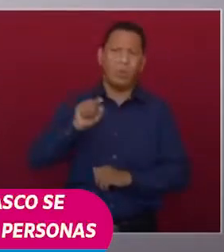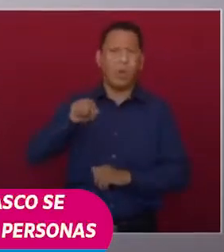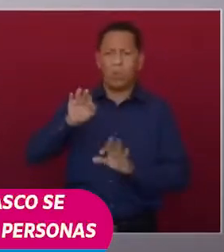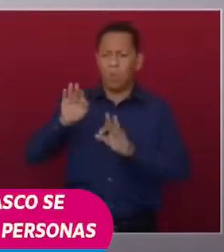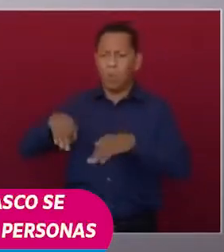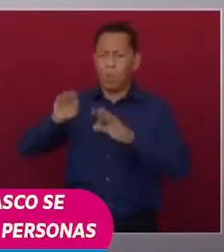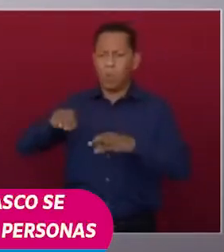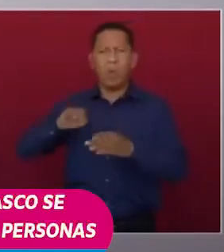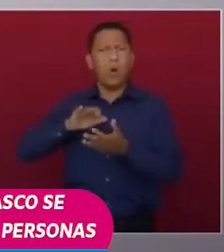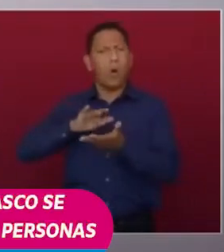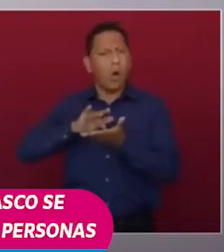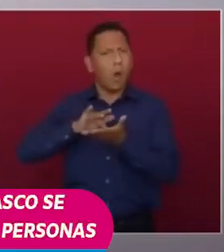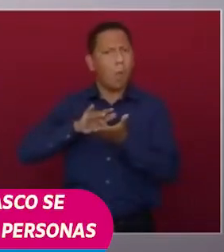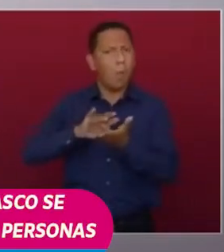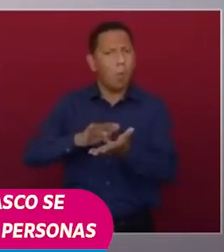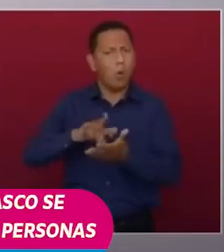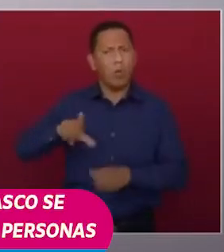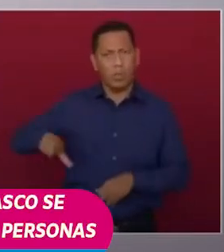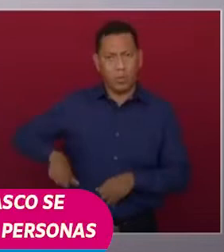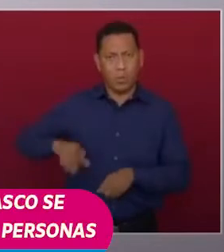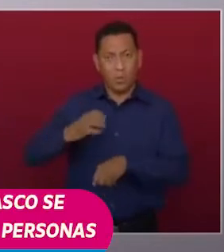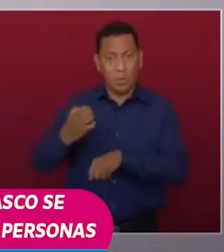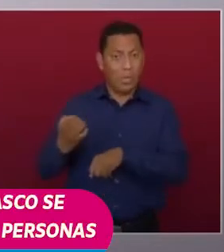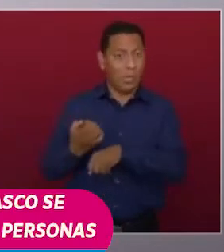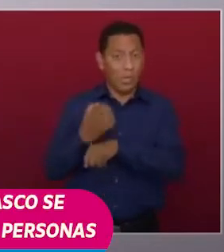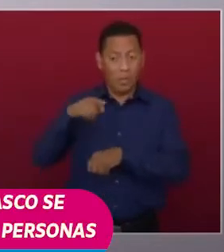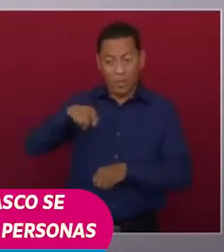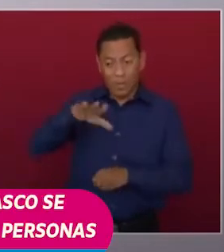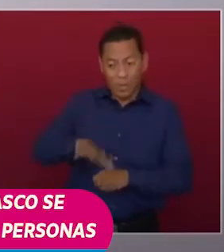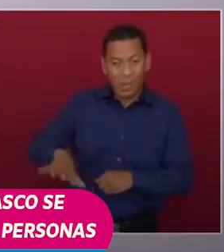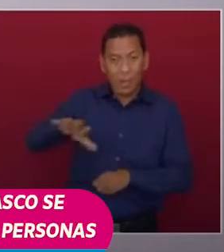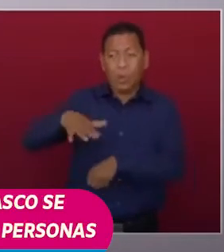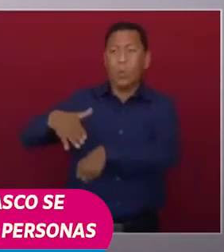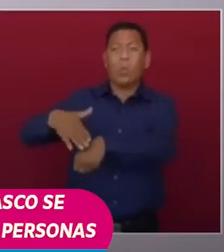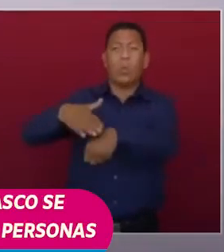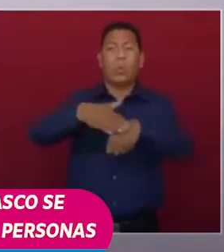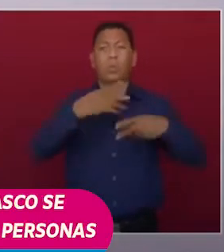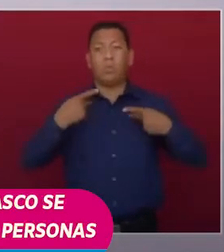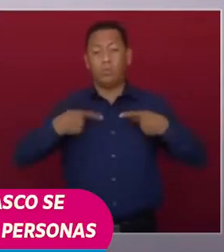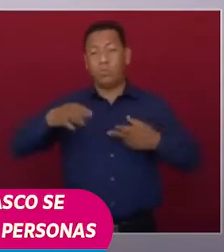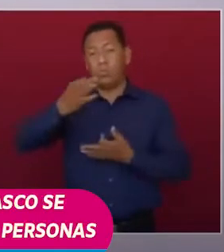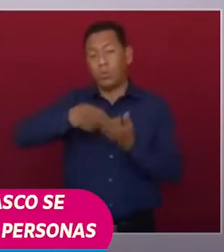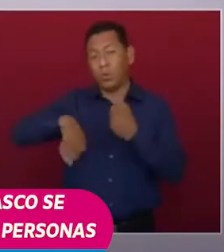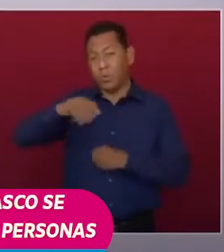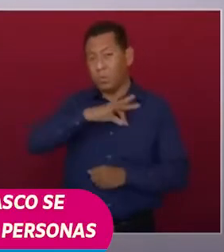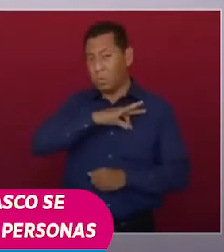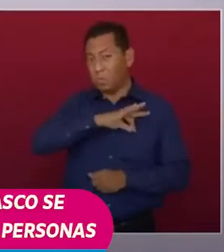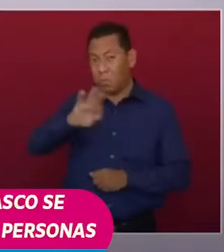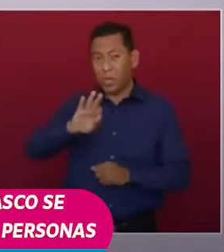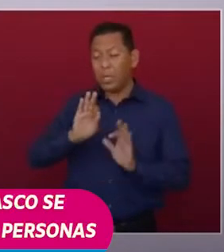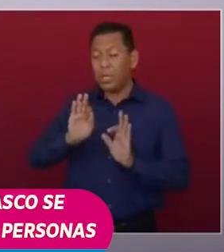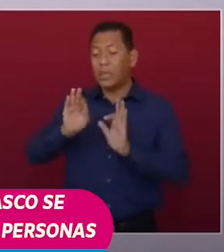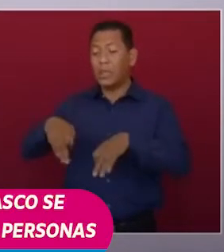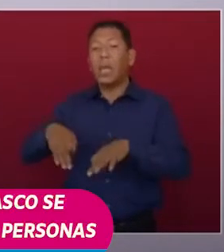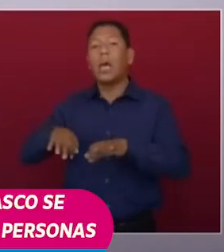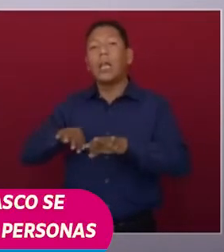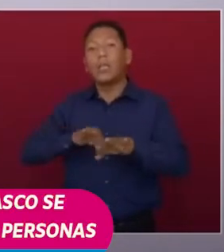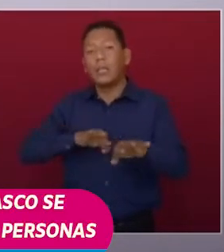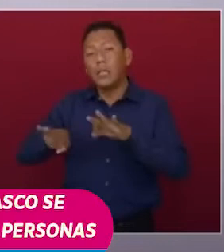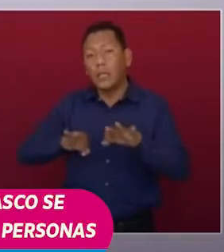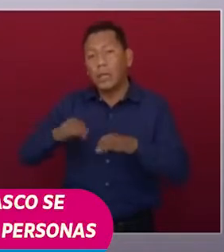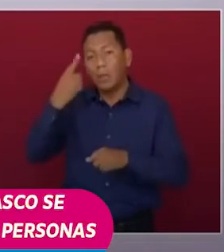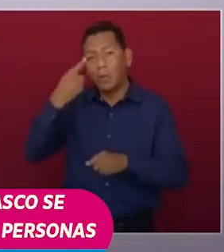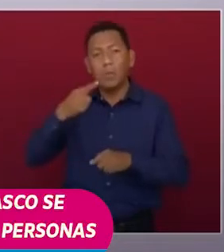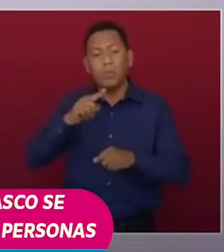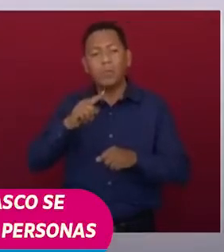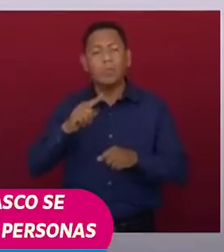Con el apoyo del Gobierno del Estado, se convocó a todos los ciudadanos para conformar una bolsa de trabajo para